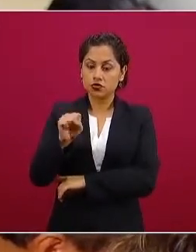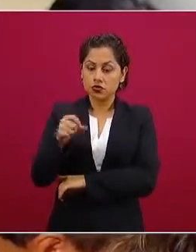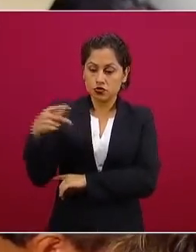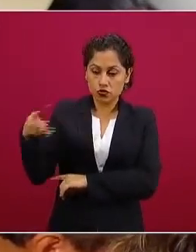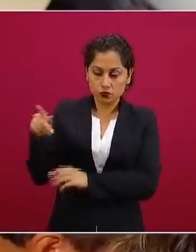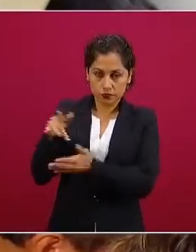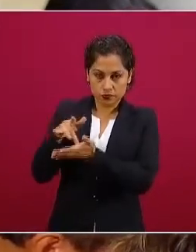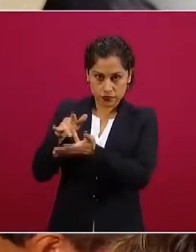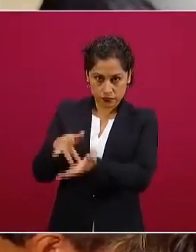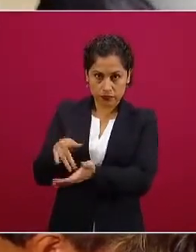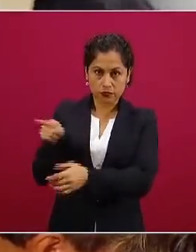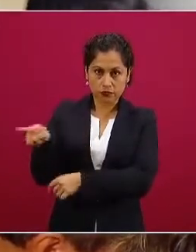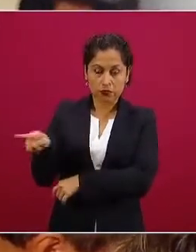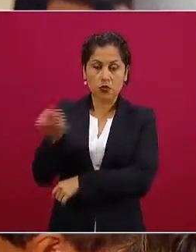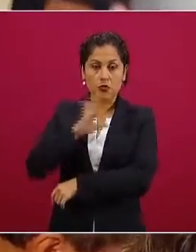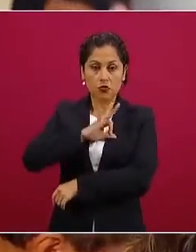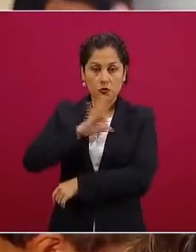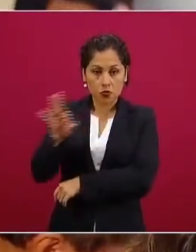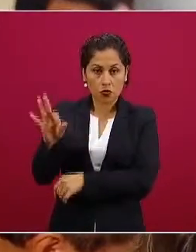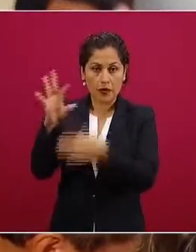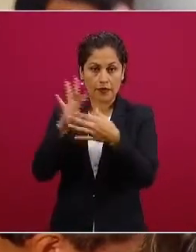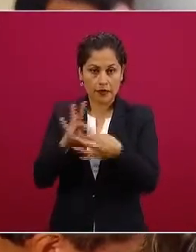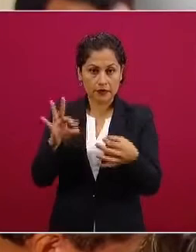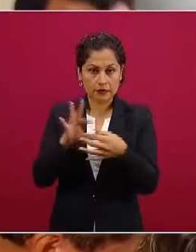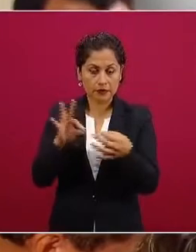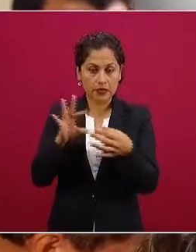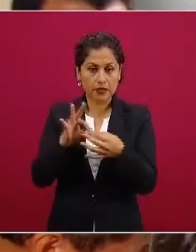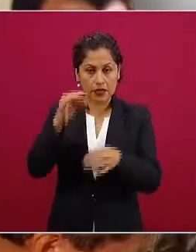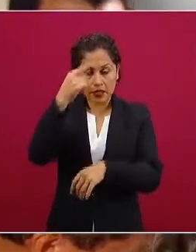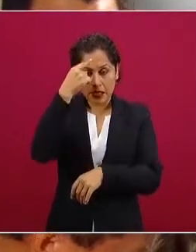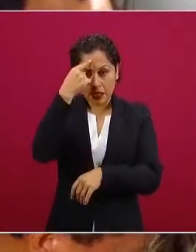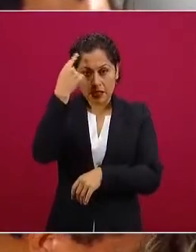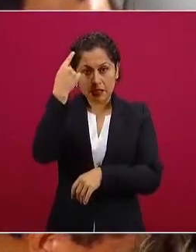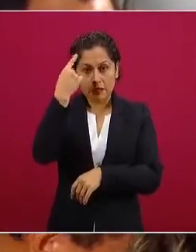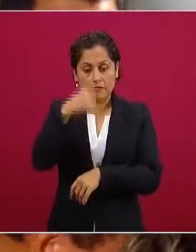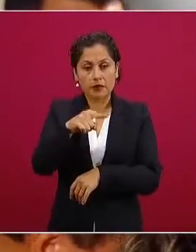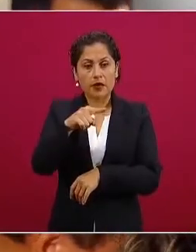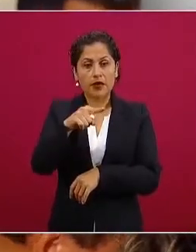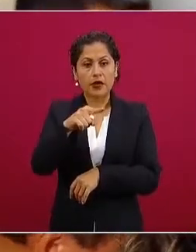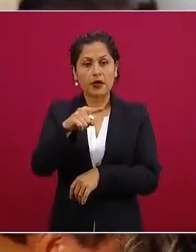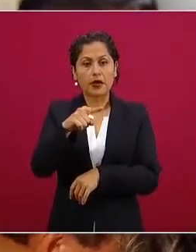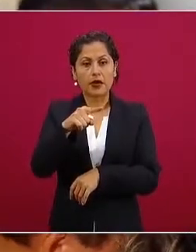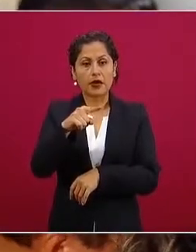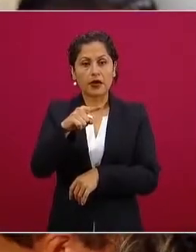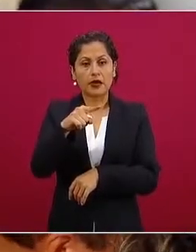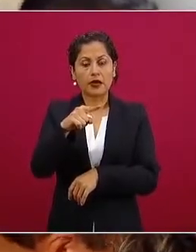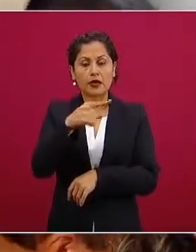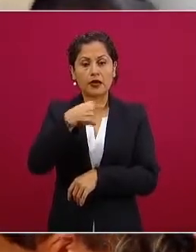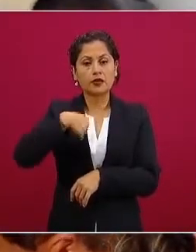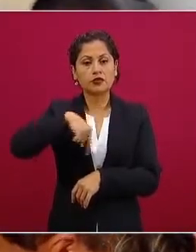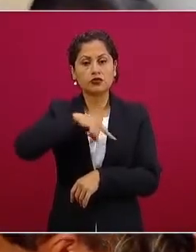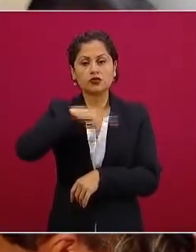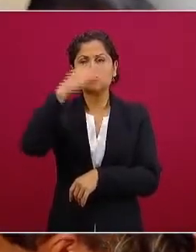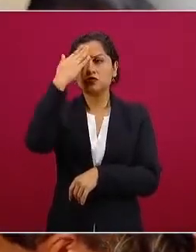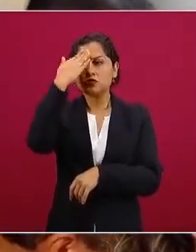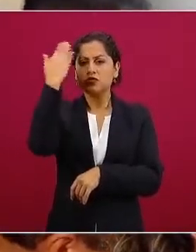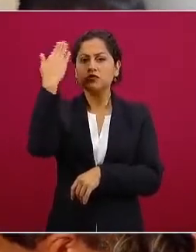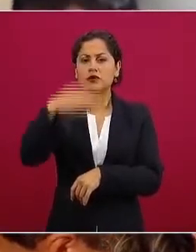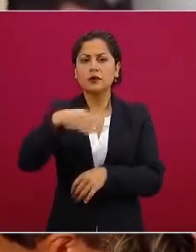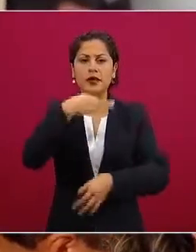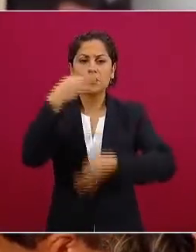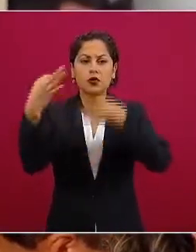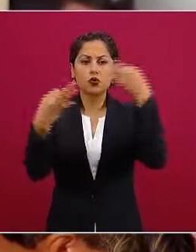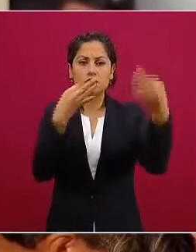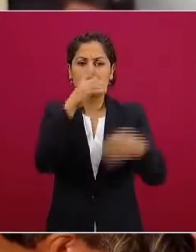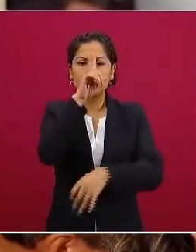también tener el pulso de las noticias para conocer qué noticias son falsas o qué noticias son